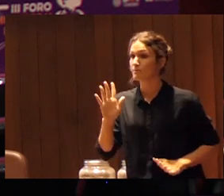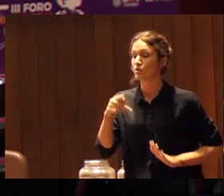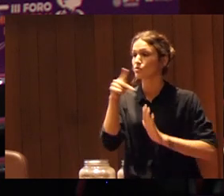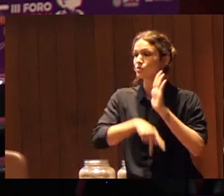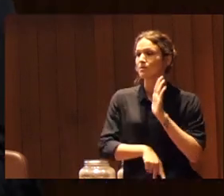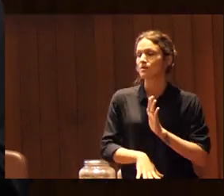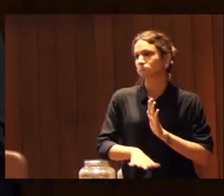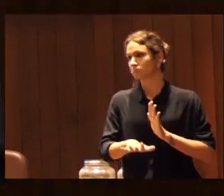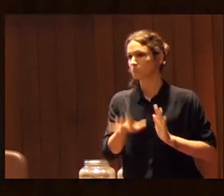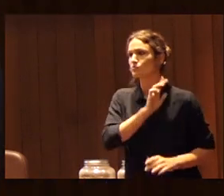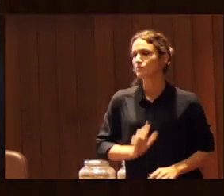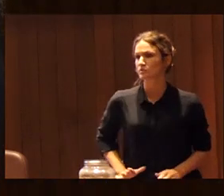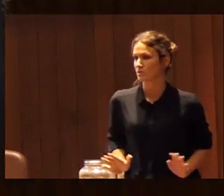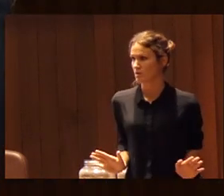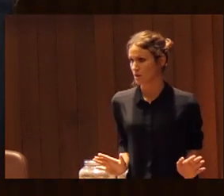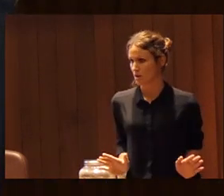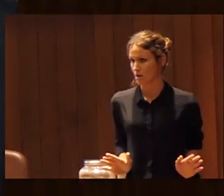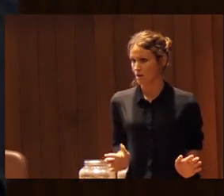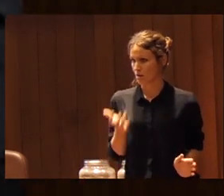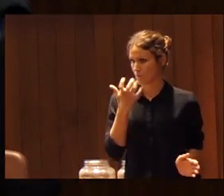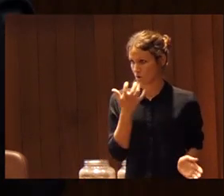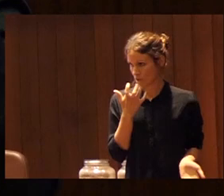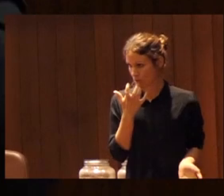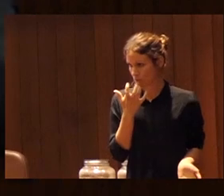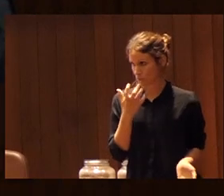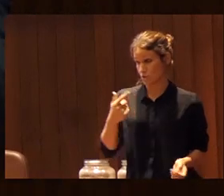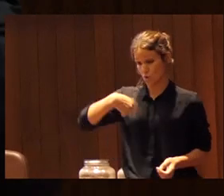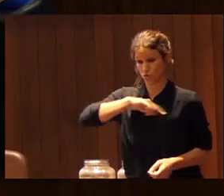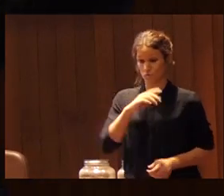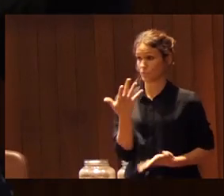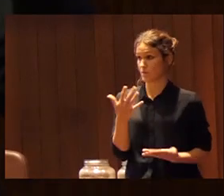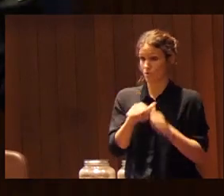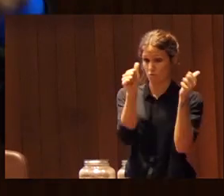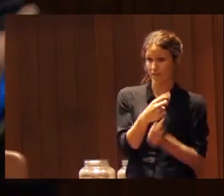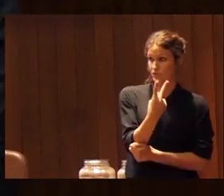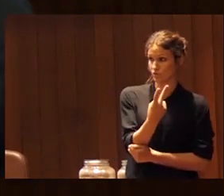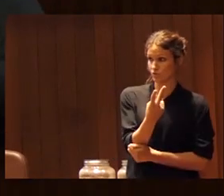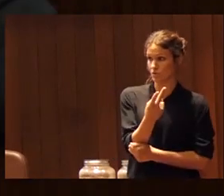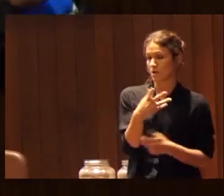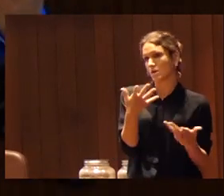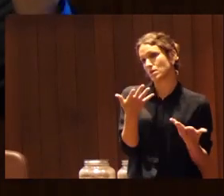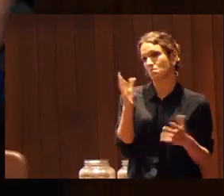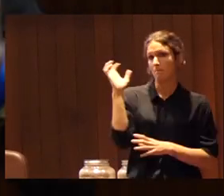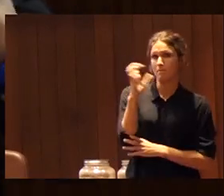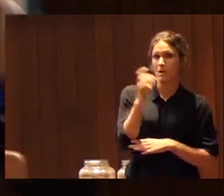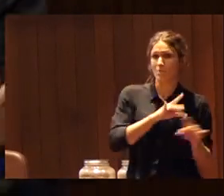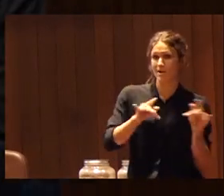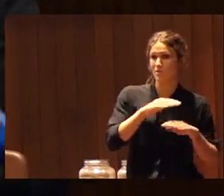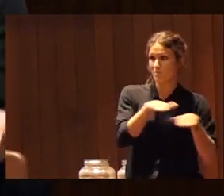quiero decir transitoria o en nuestro caso también hacemos dos modalidades balonmano playa mixto porque hacemos de